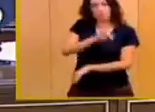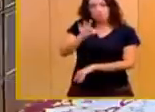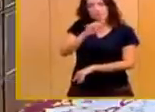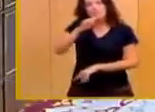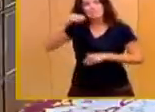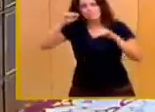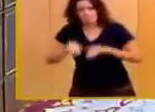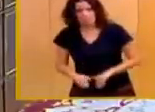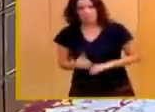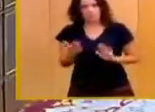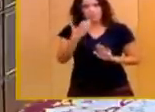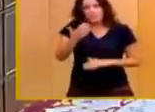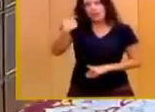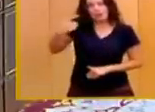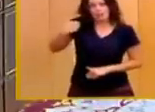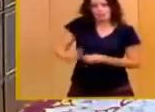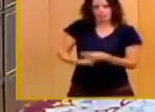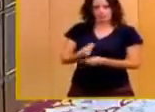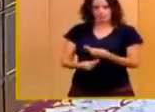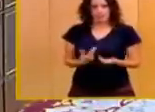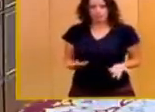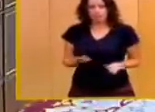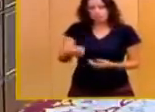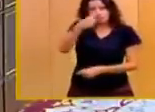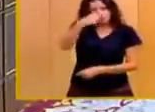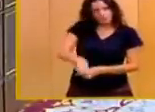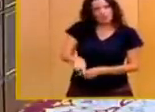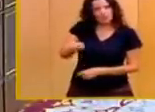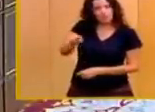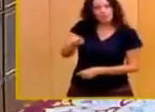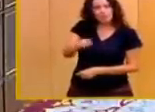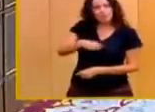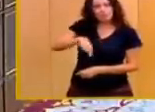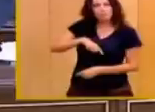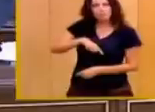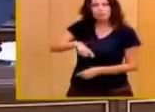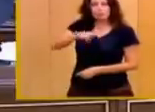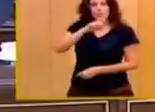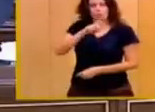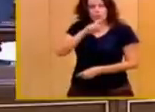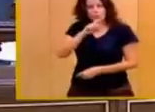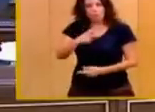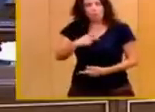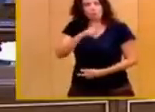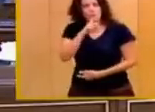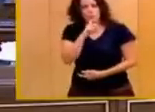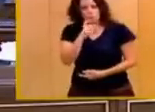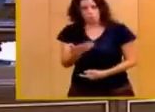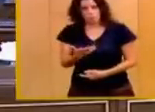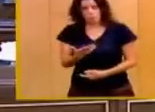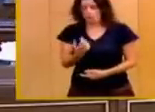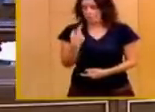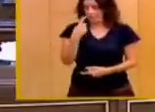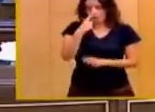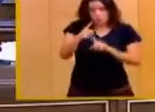¿Sabe usted lo que nos ha hecho pagar con su obstinación? En 12 meses se han destruido